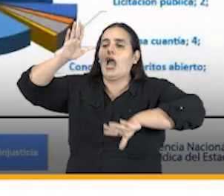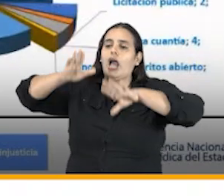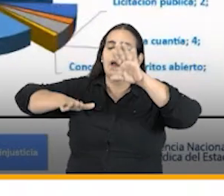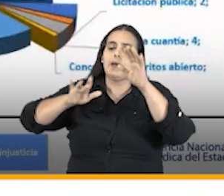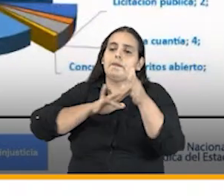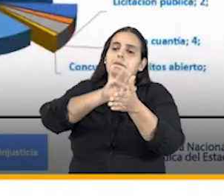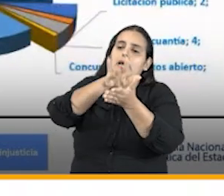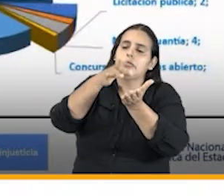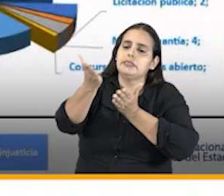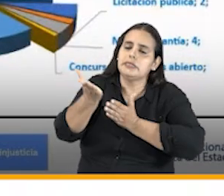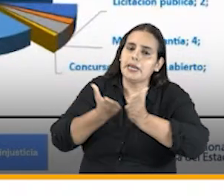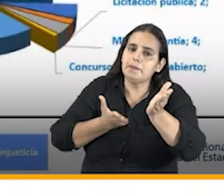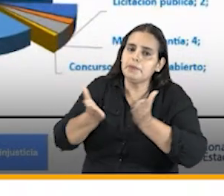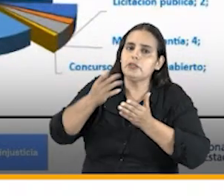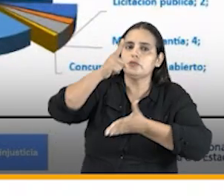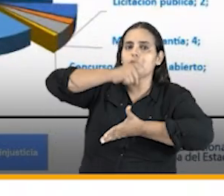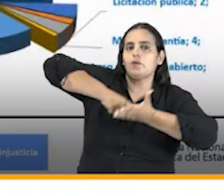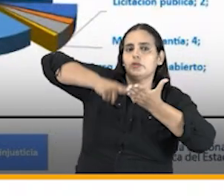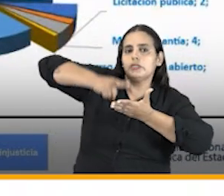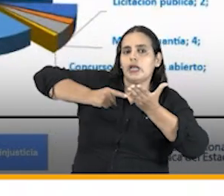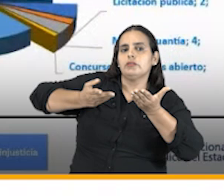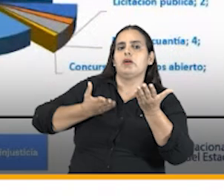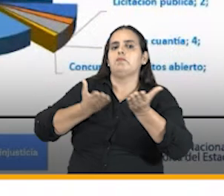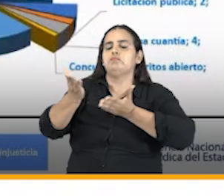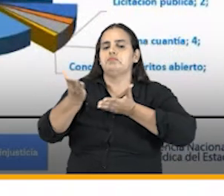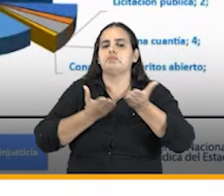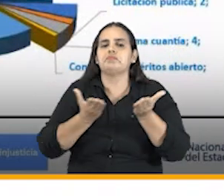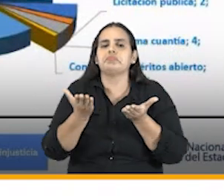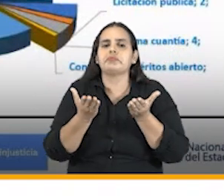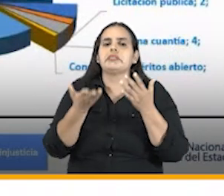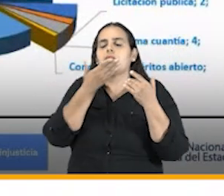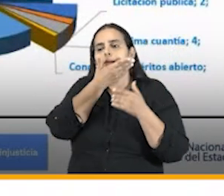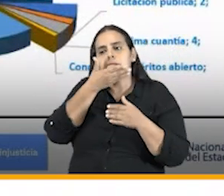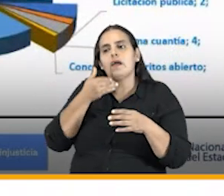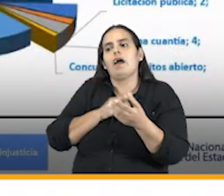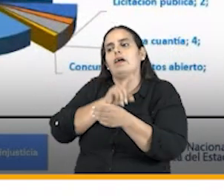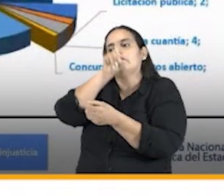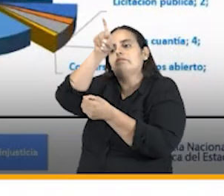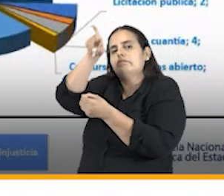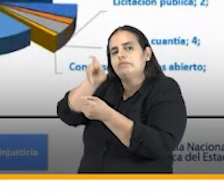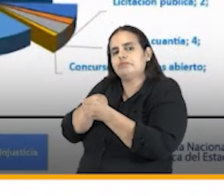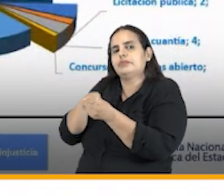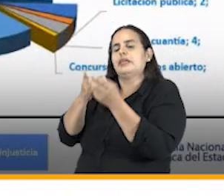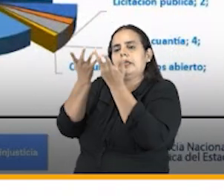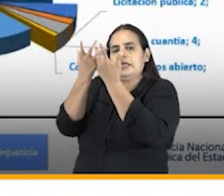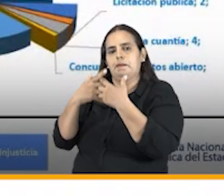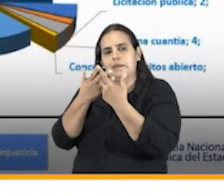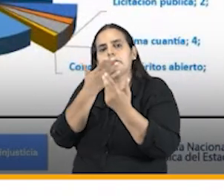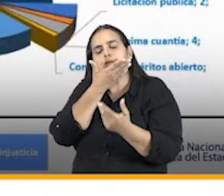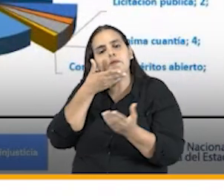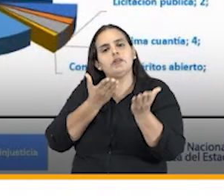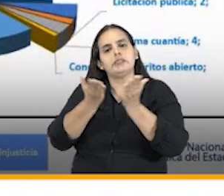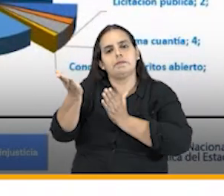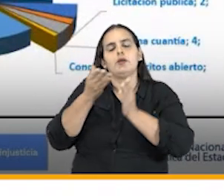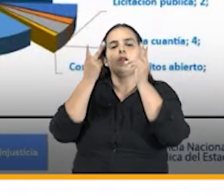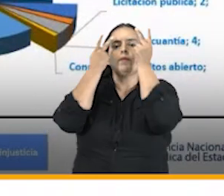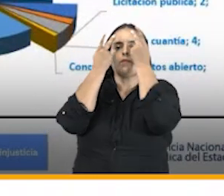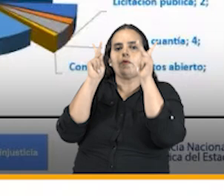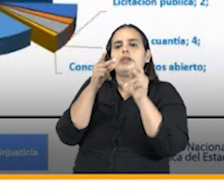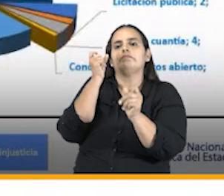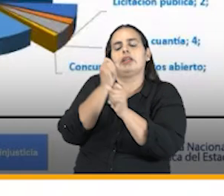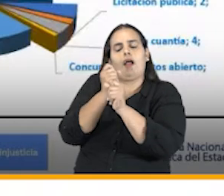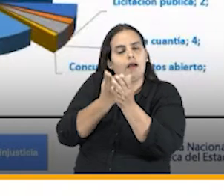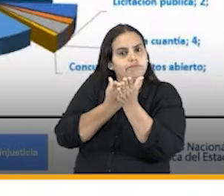prestar sus servicios a través de contrato de prestación de servicios entraran e hicieran parte de la entidad como servidores públicos como